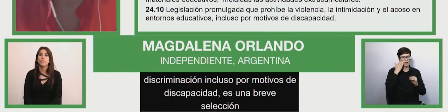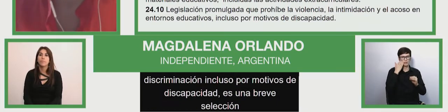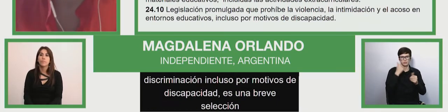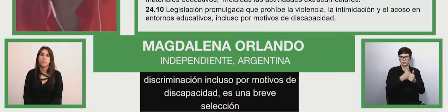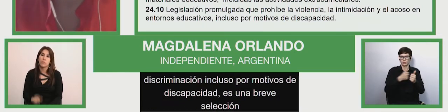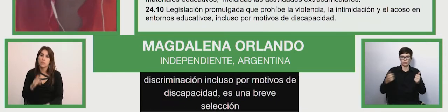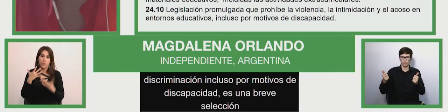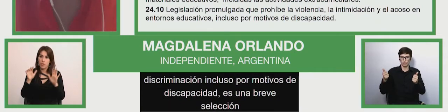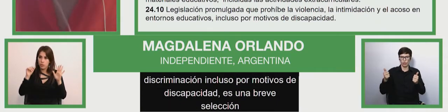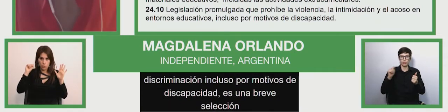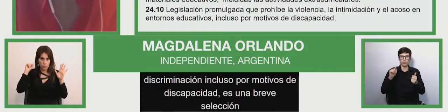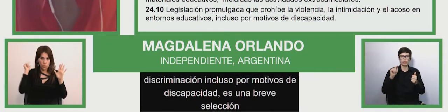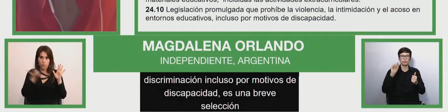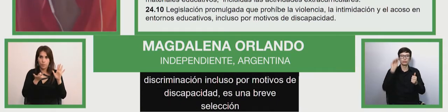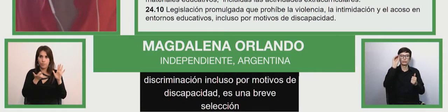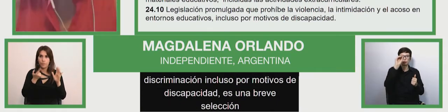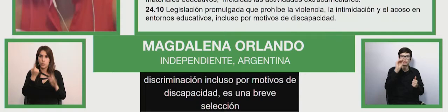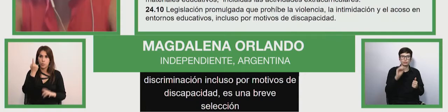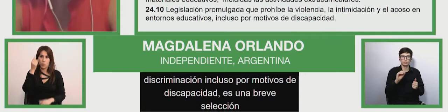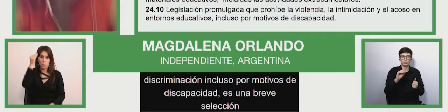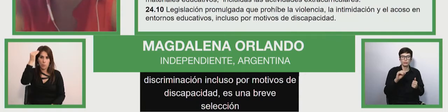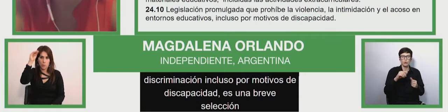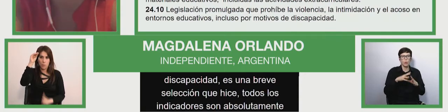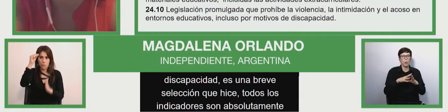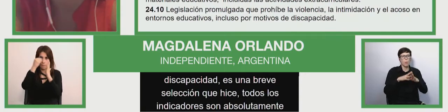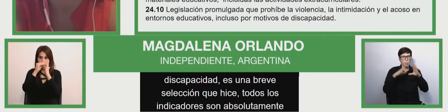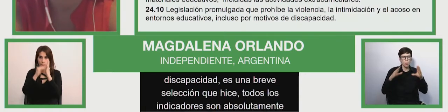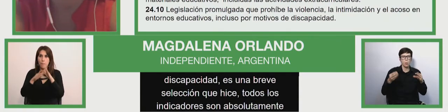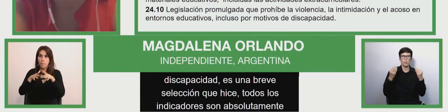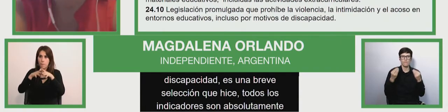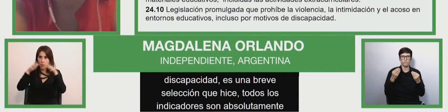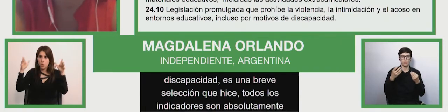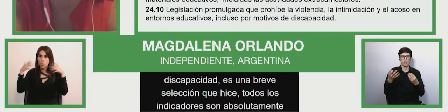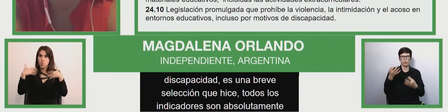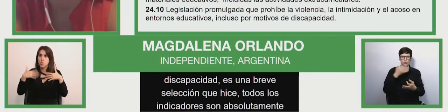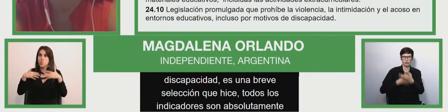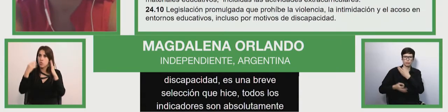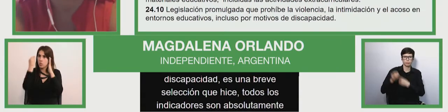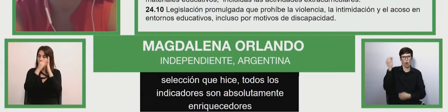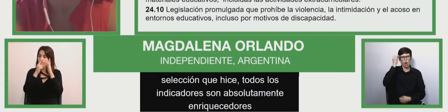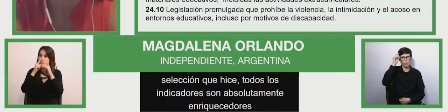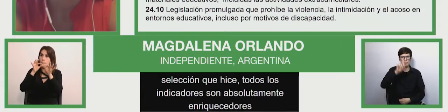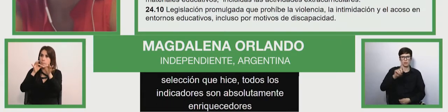enriquecedores, se complementan mutuamente